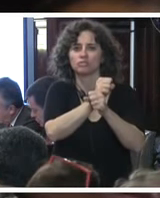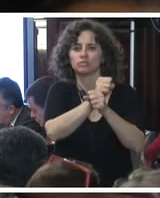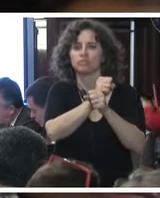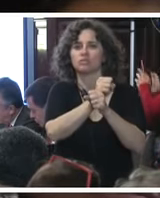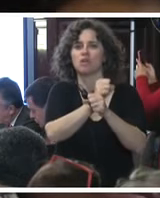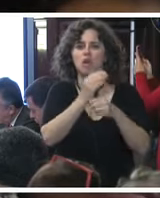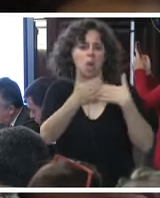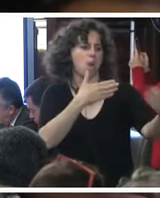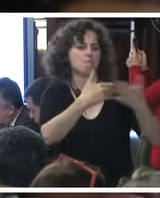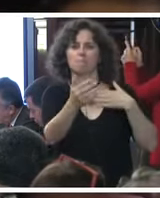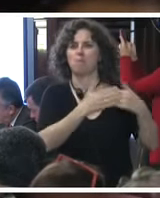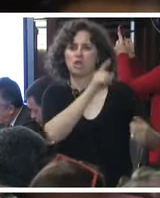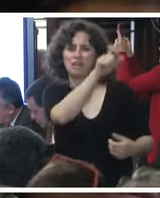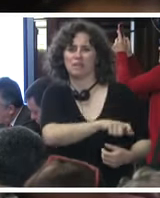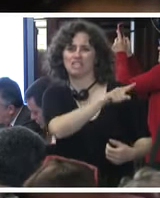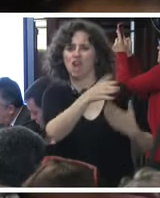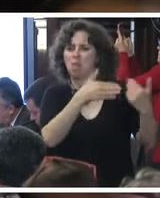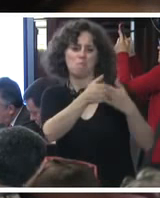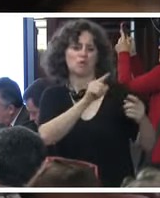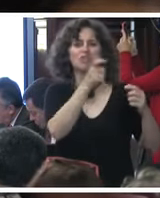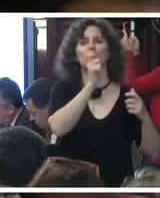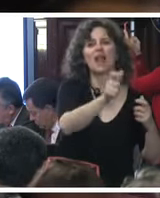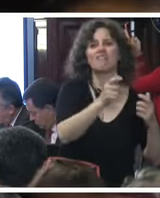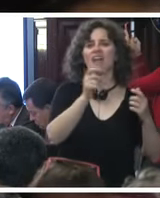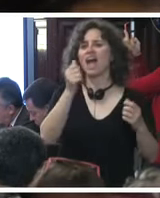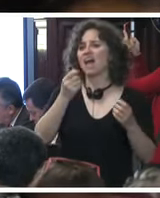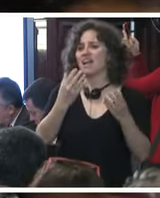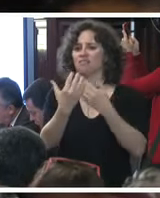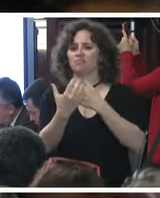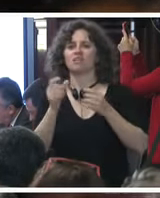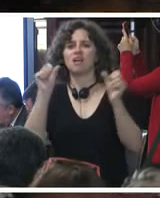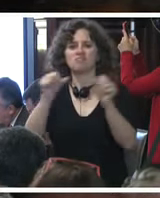no le importa que con sus palabras dañara una madre o un padre.